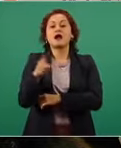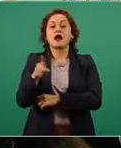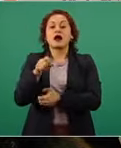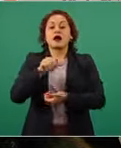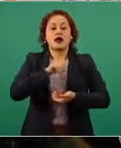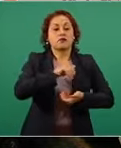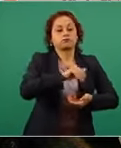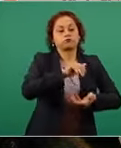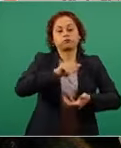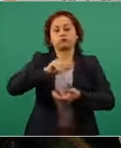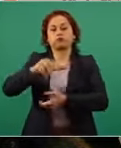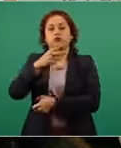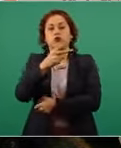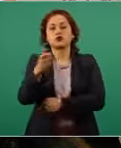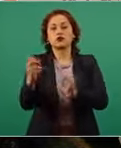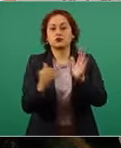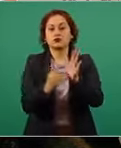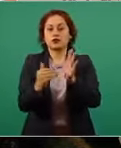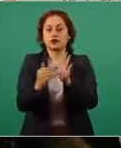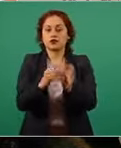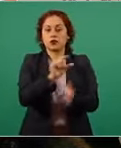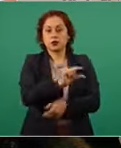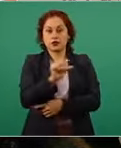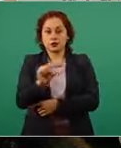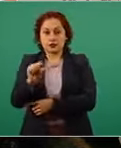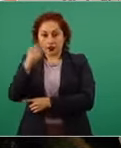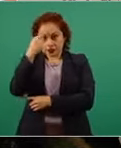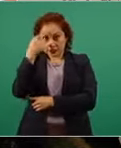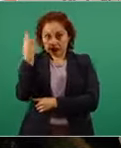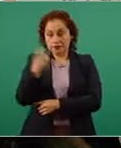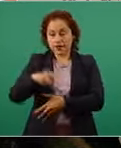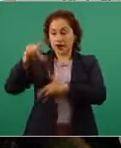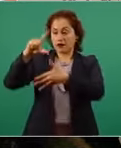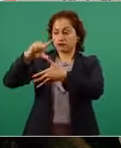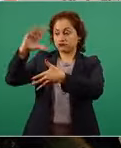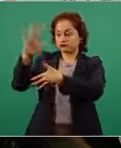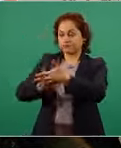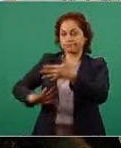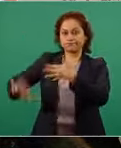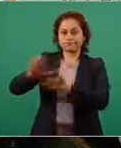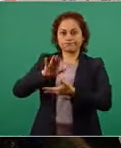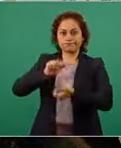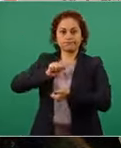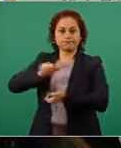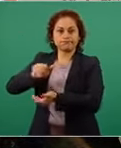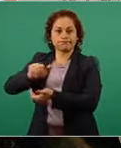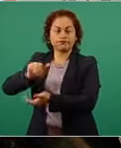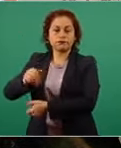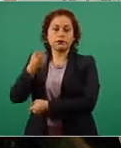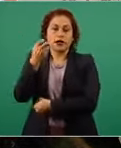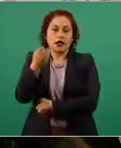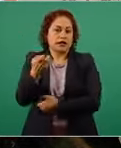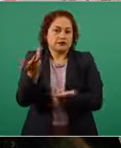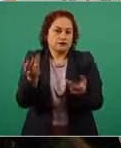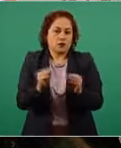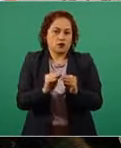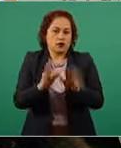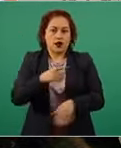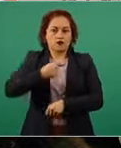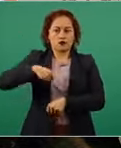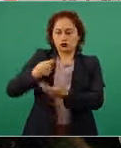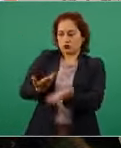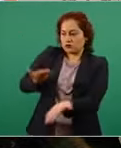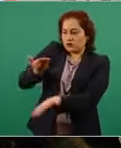de AstraZeneca para toda América Latina, es decir, predicar con el ejemplo, porque si no